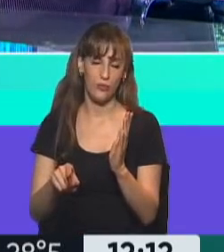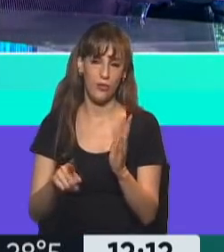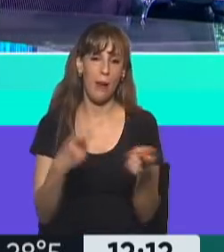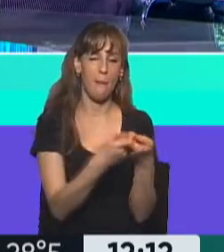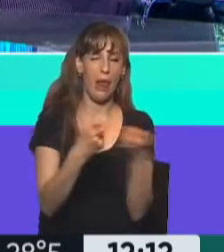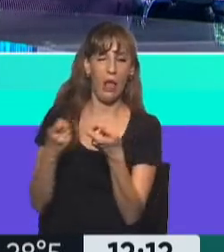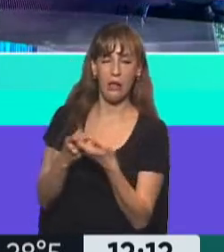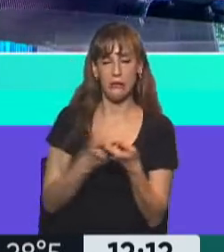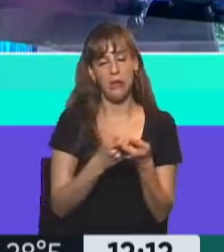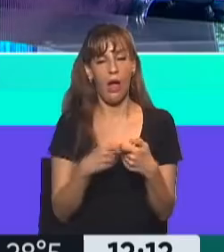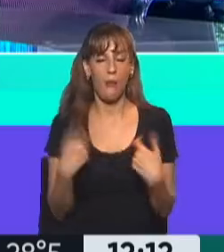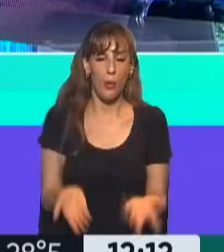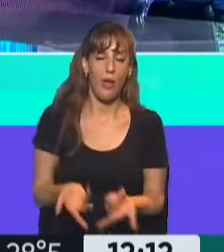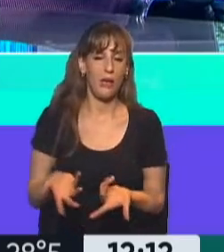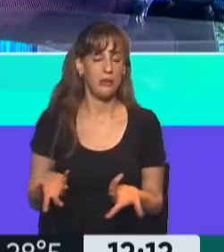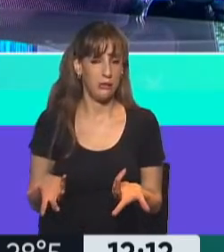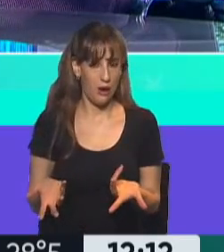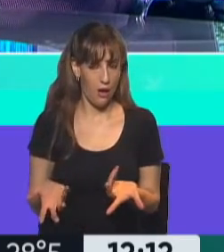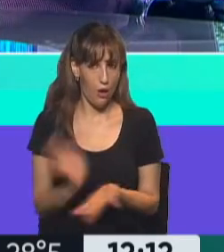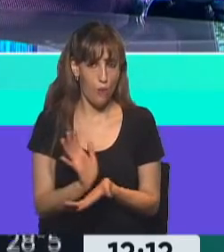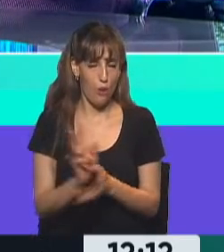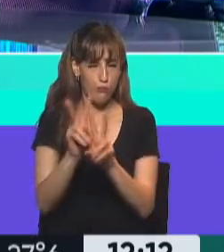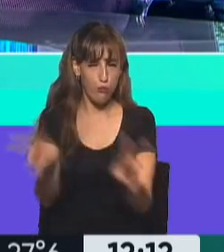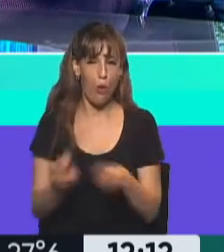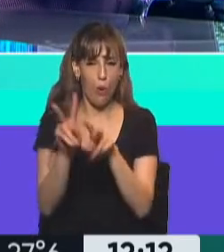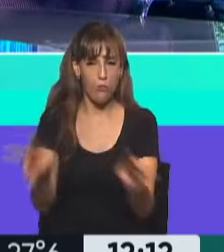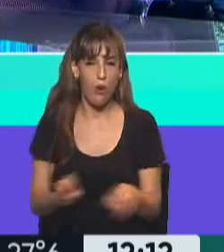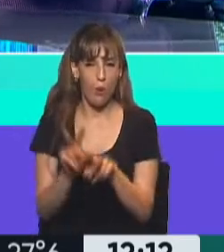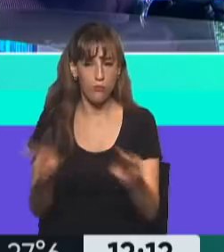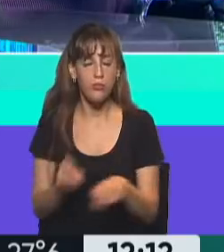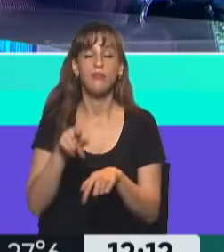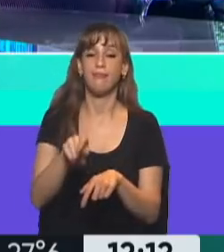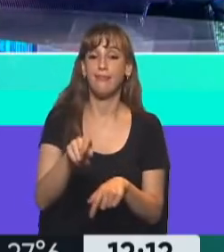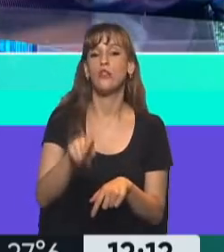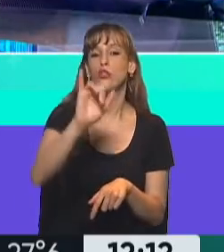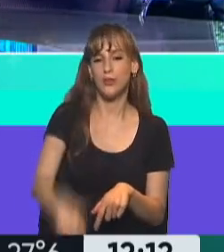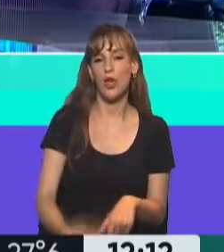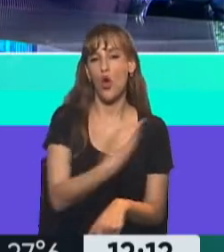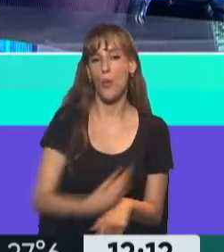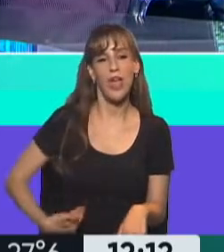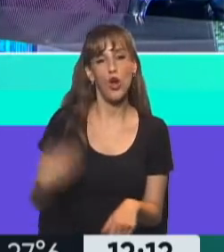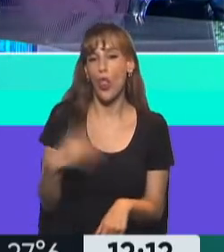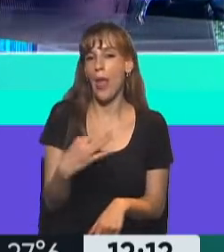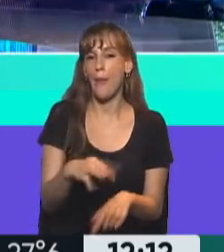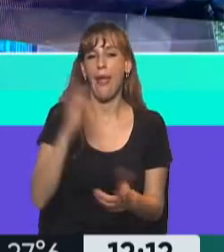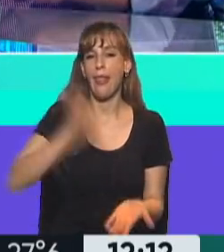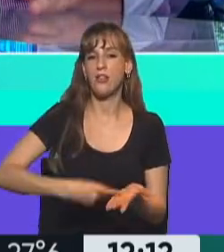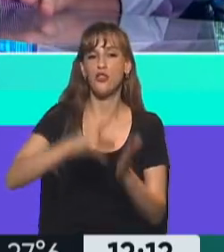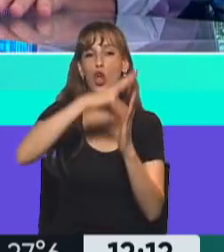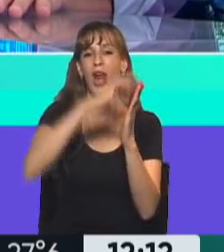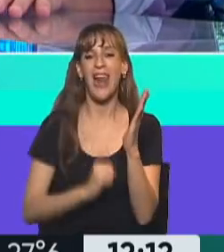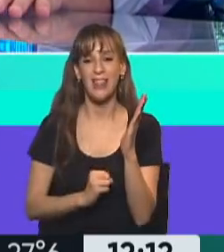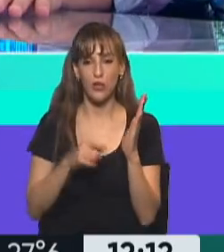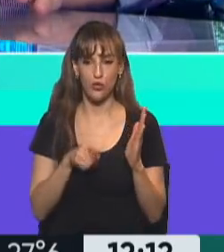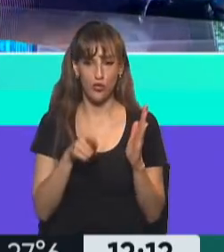la pala literalmente. Entonces ahí sí cabe que el gobierno actúe y le eleve las retenciones para tratar de redistribuirla